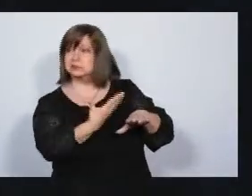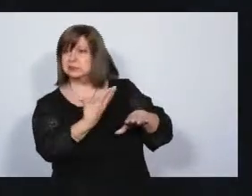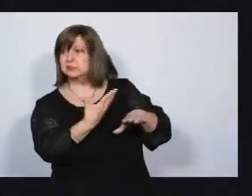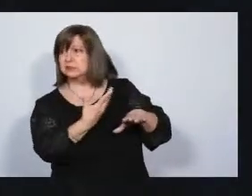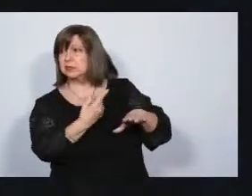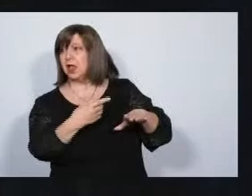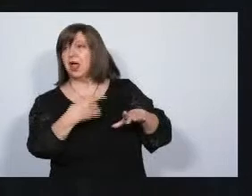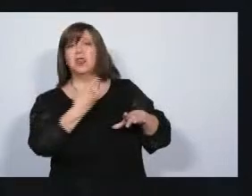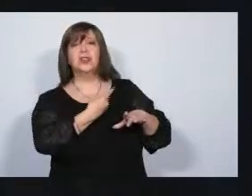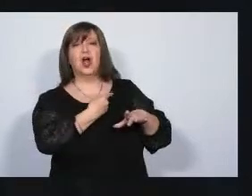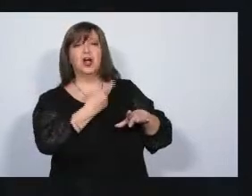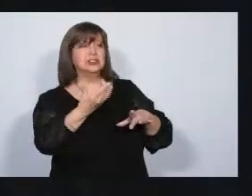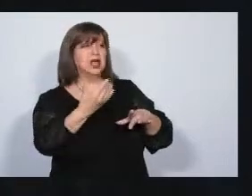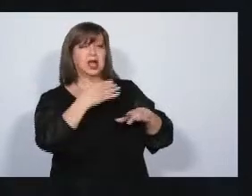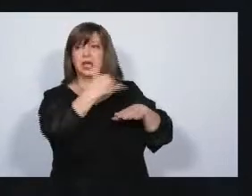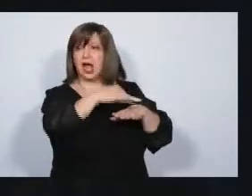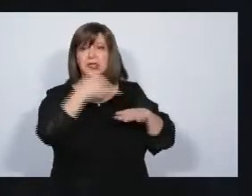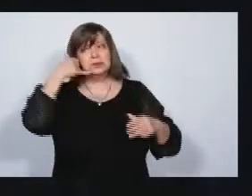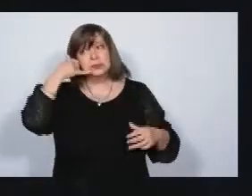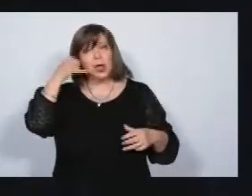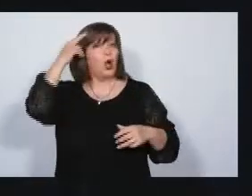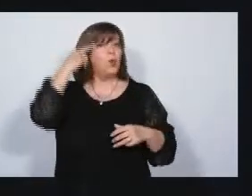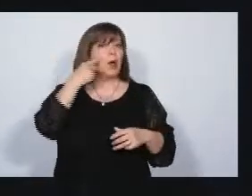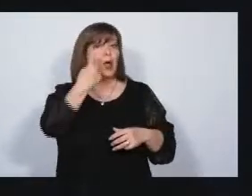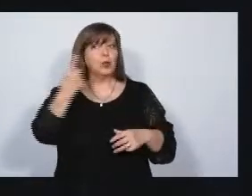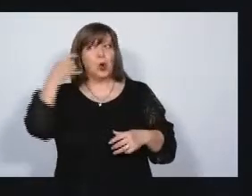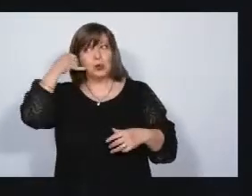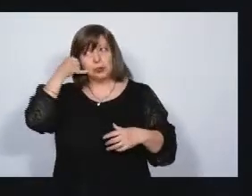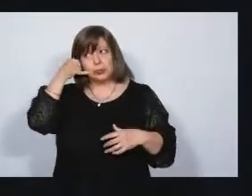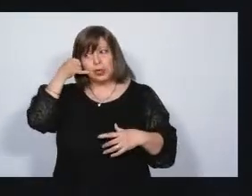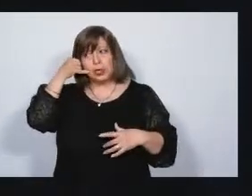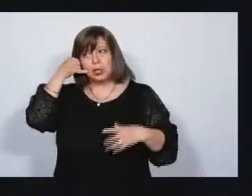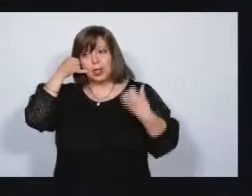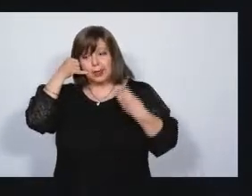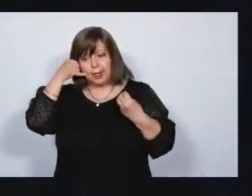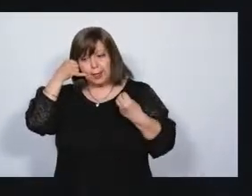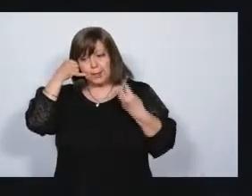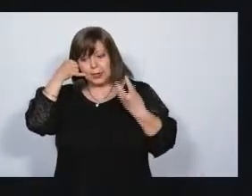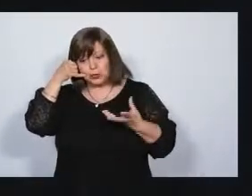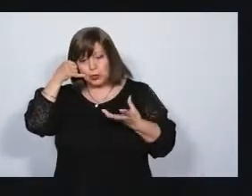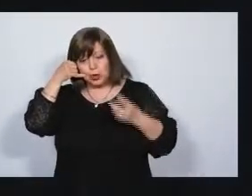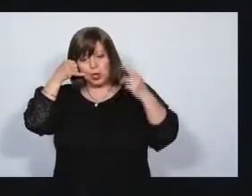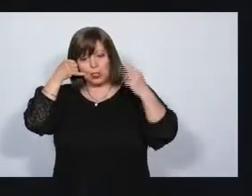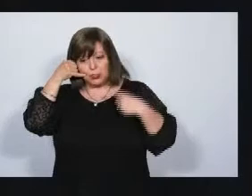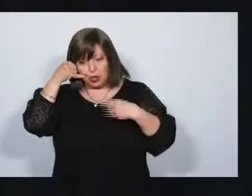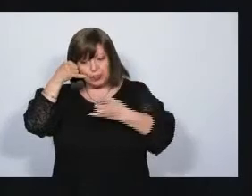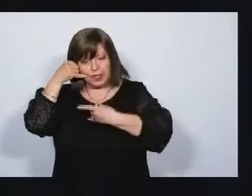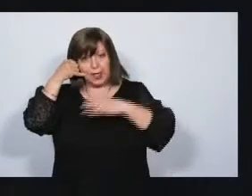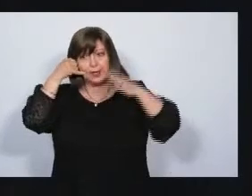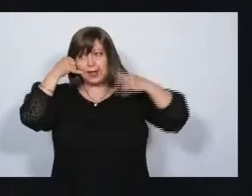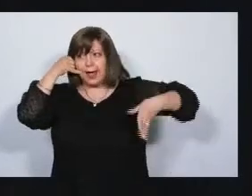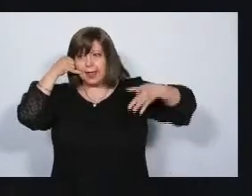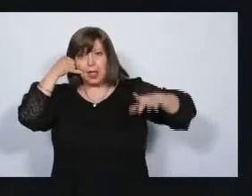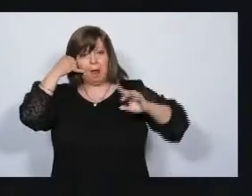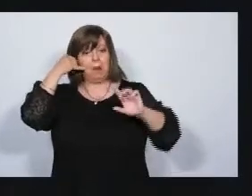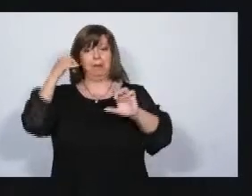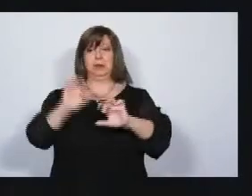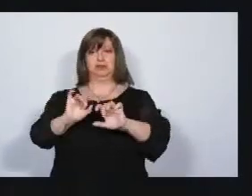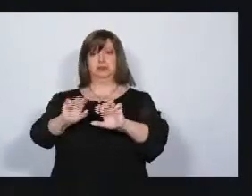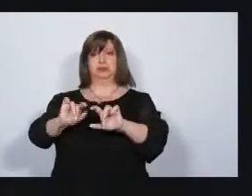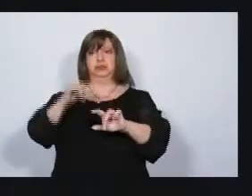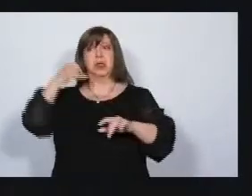quien atendió el 9-11 el día que estaban asesinando a Florencia Romano, un vecino,